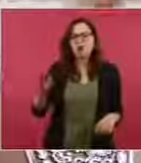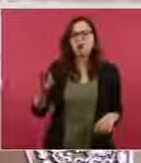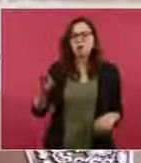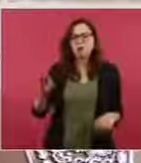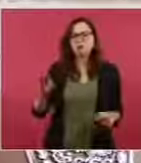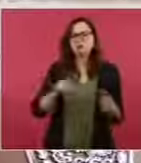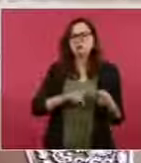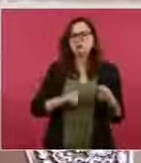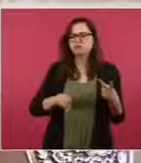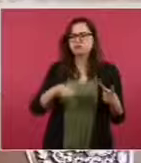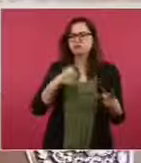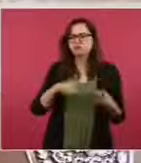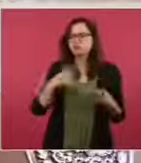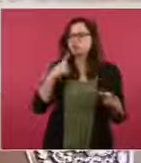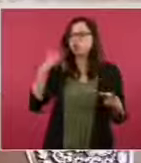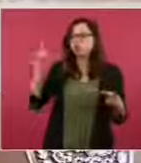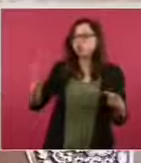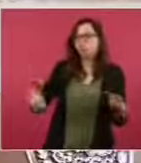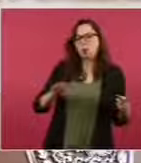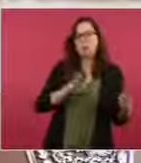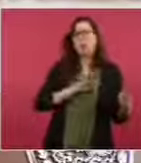que justifica la opresión.